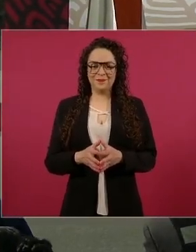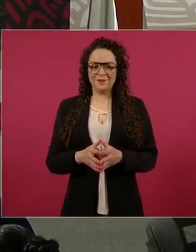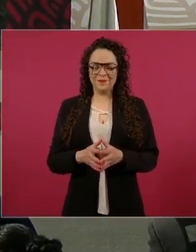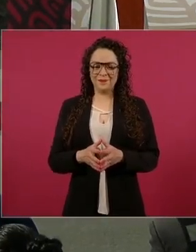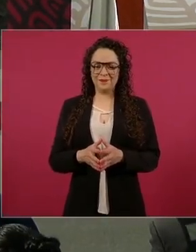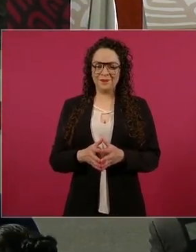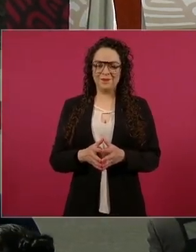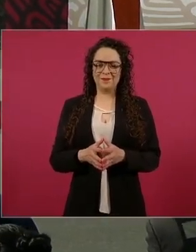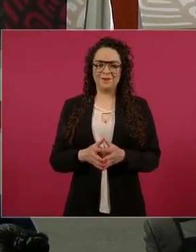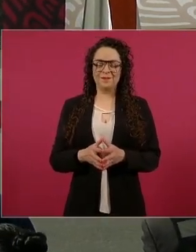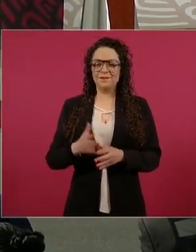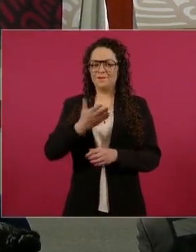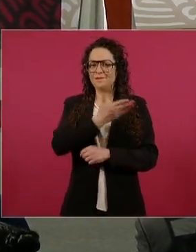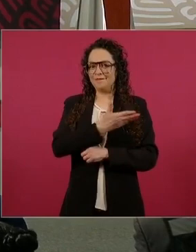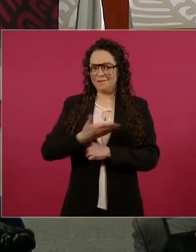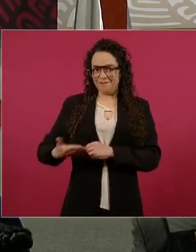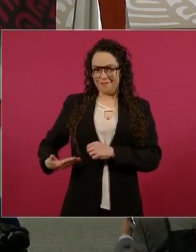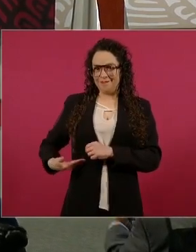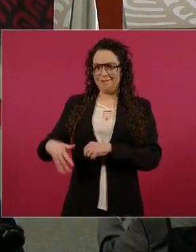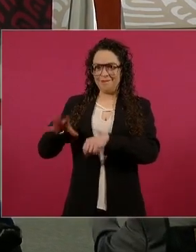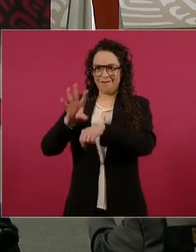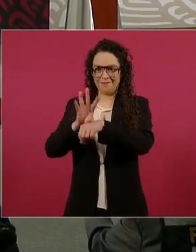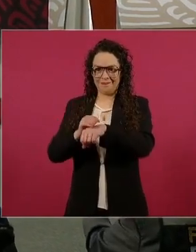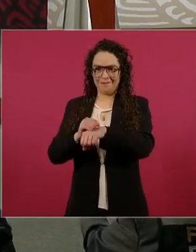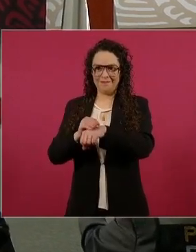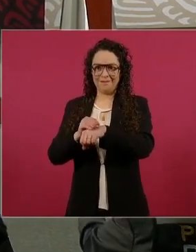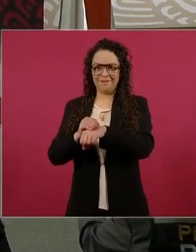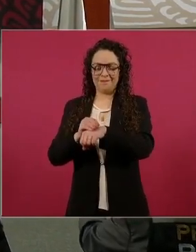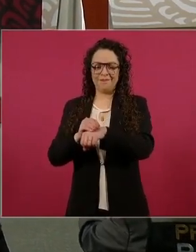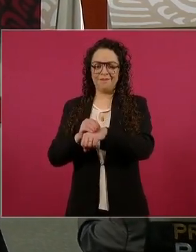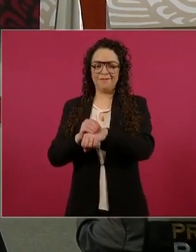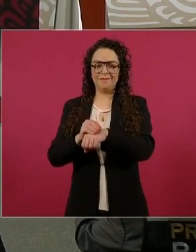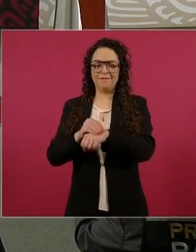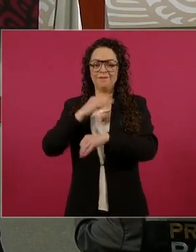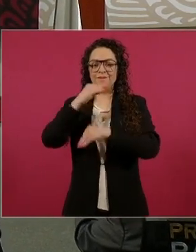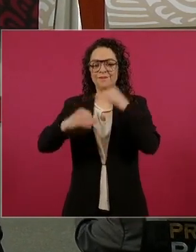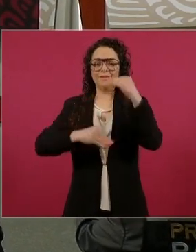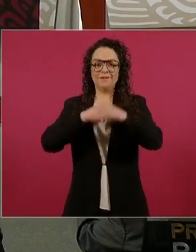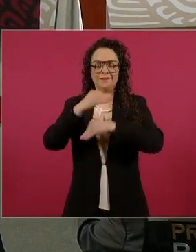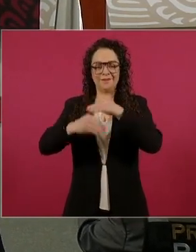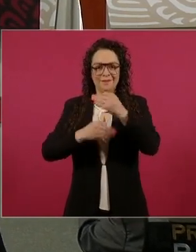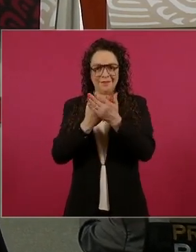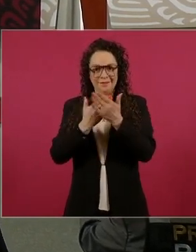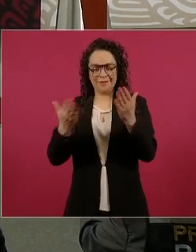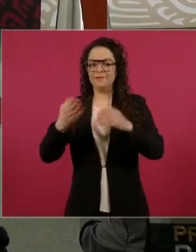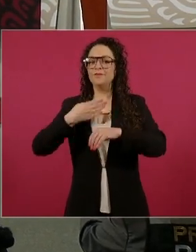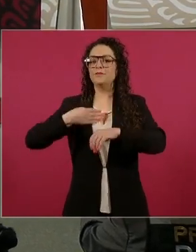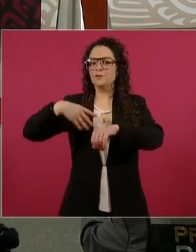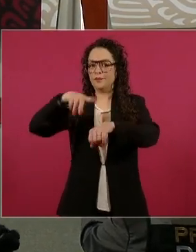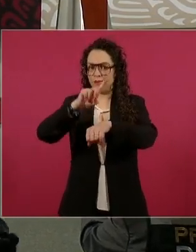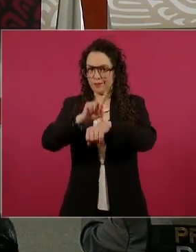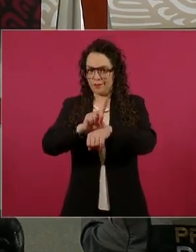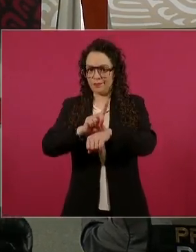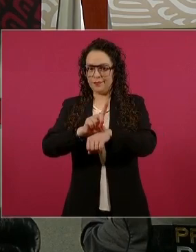Con su permiso, presidente. Buenos días a todas y a todos. Presentaré una parte